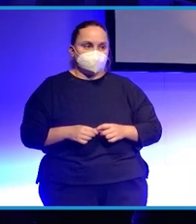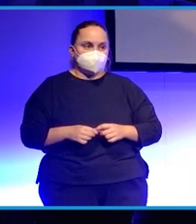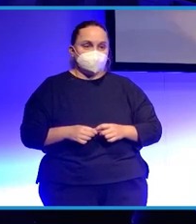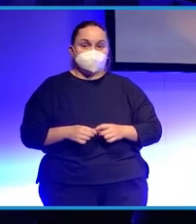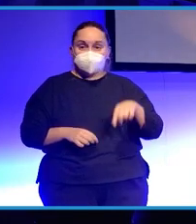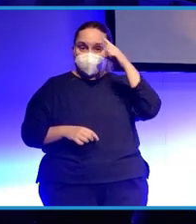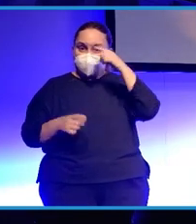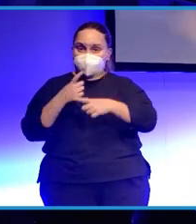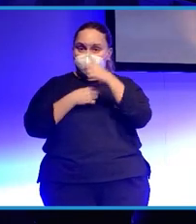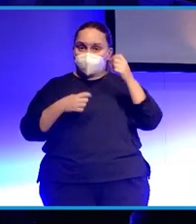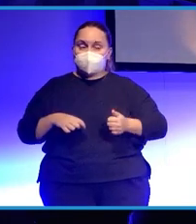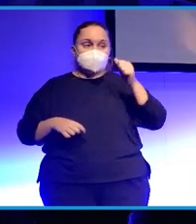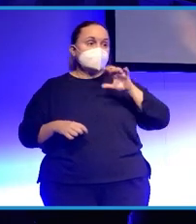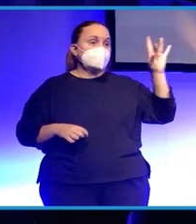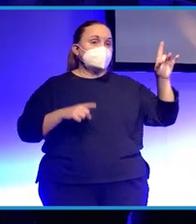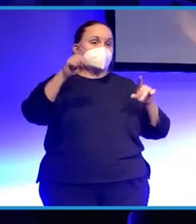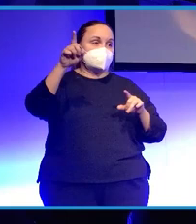No sé si hay más preguntas, ¿sí?